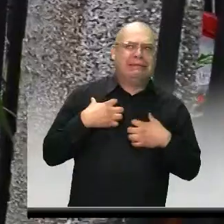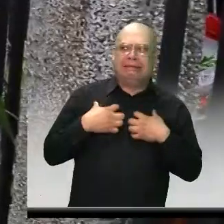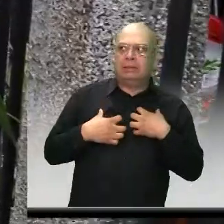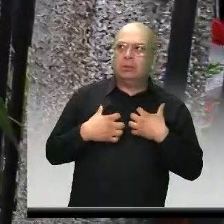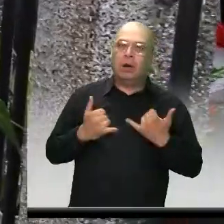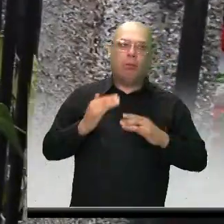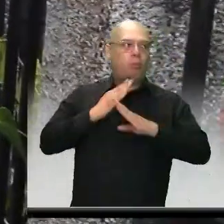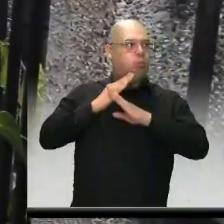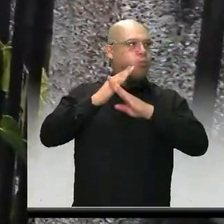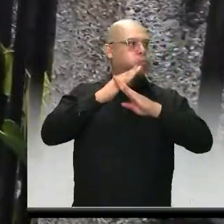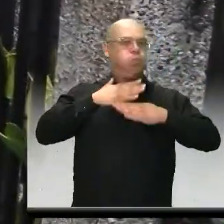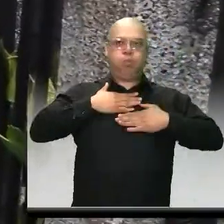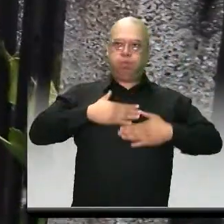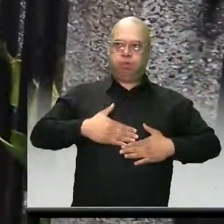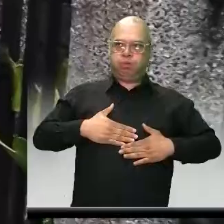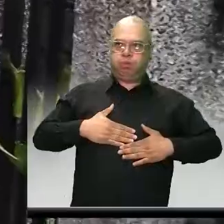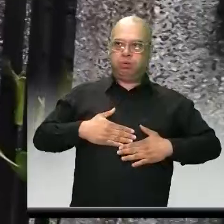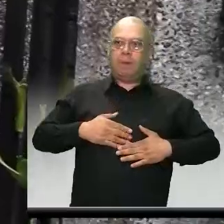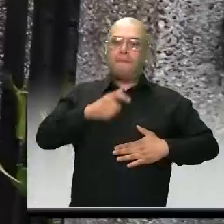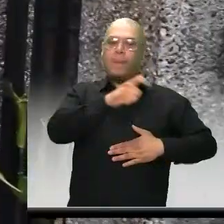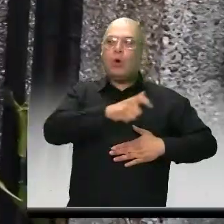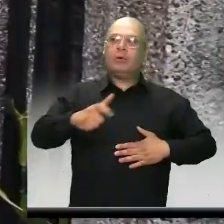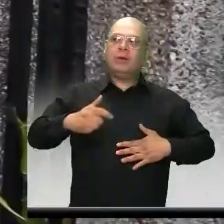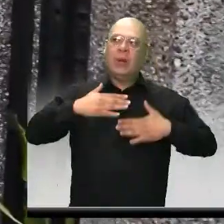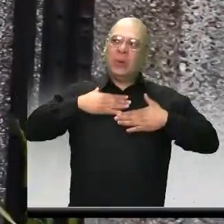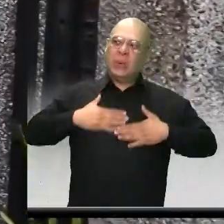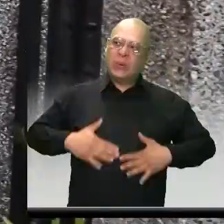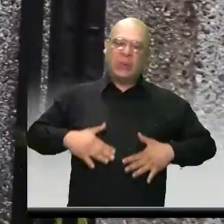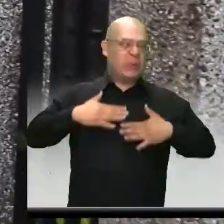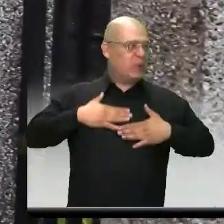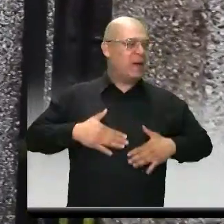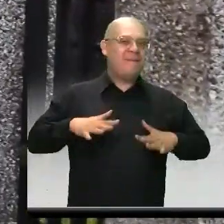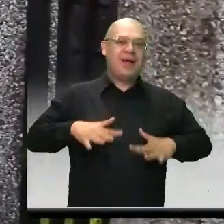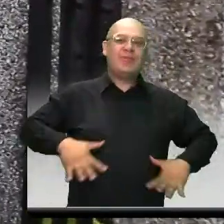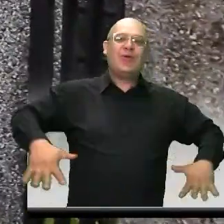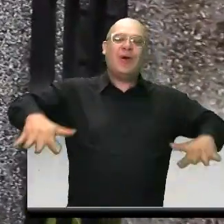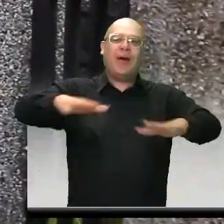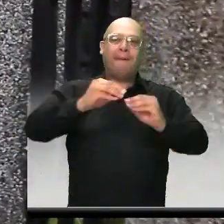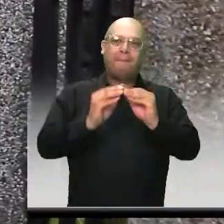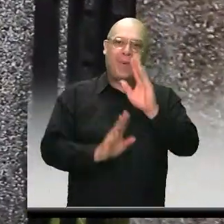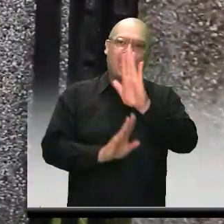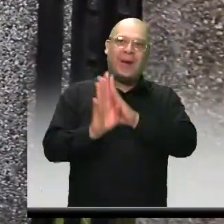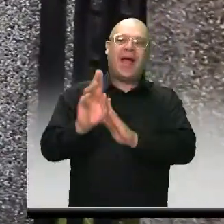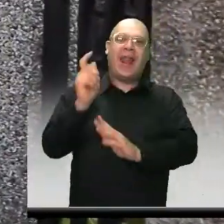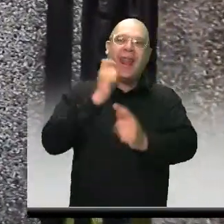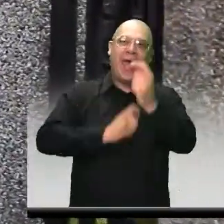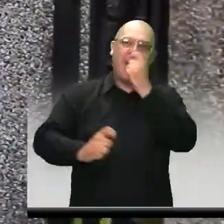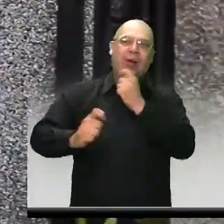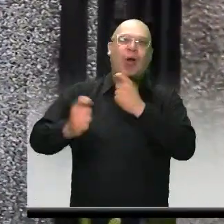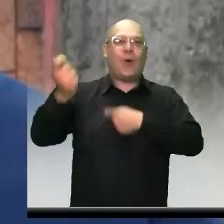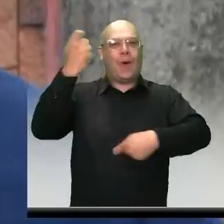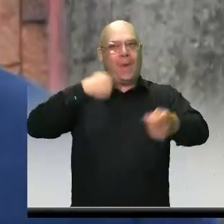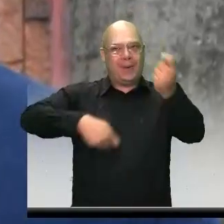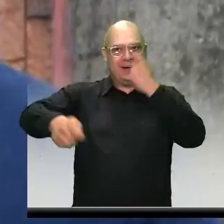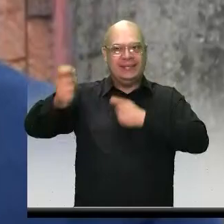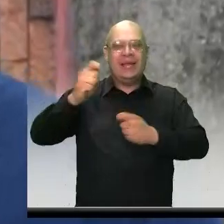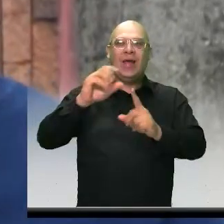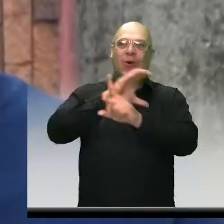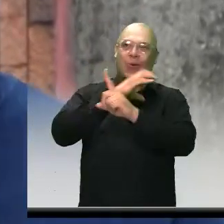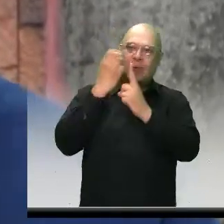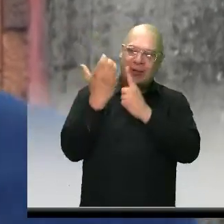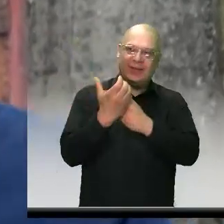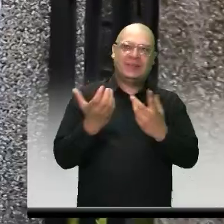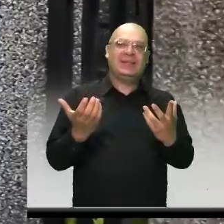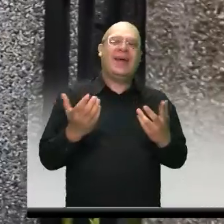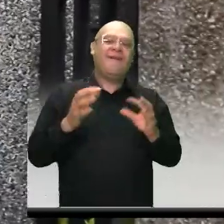y a brindarle garantías a todos los ciudadanos para que la ciudad prospere, los negocios, el comercio, la cultura y las